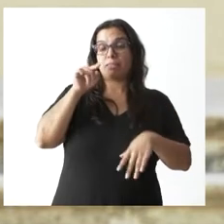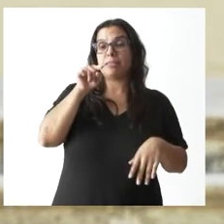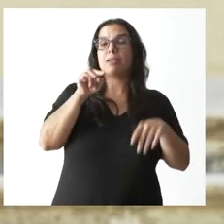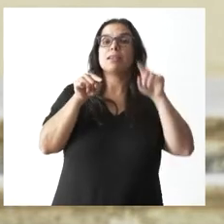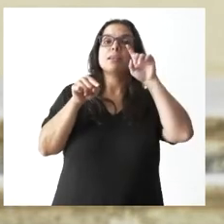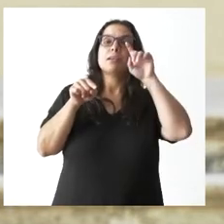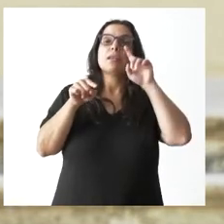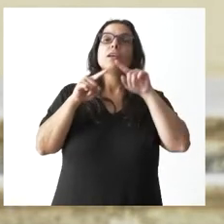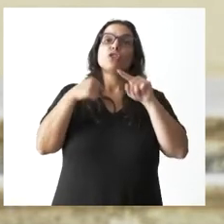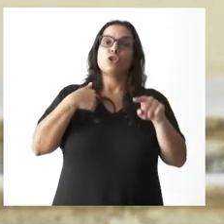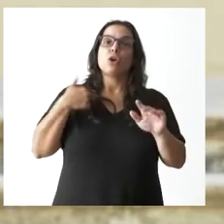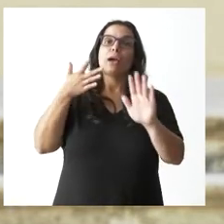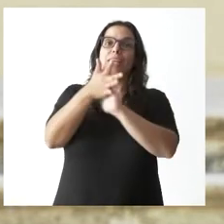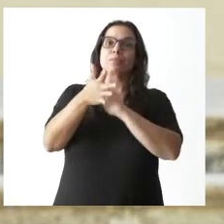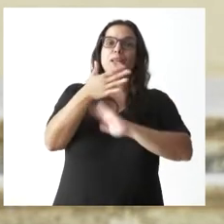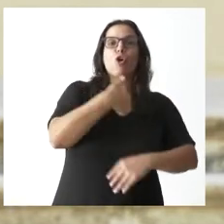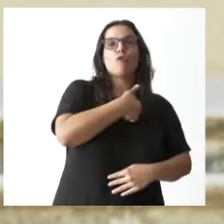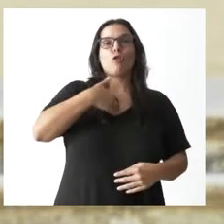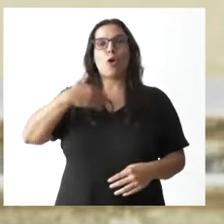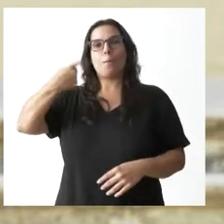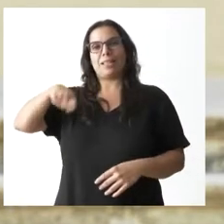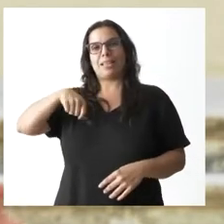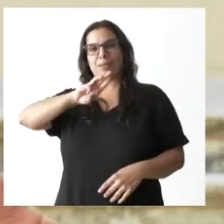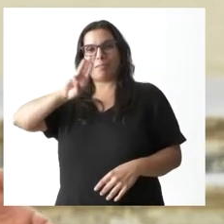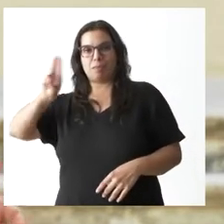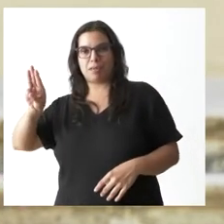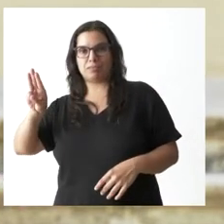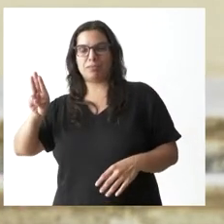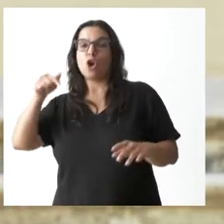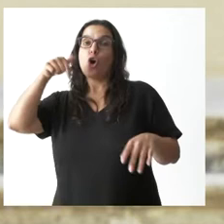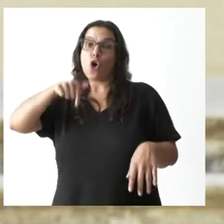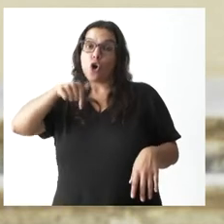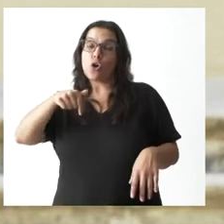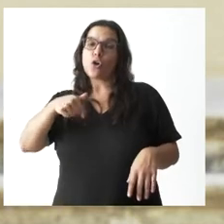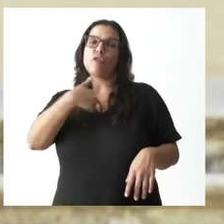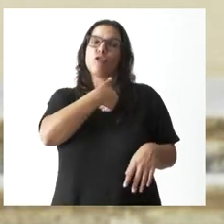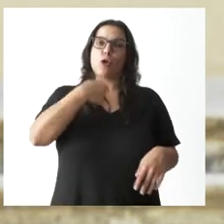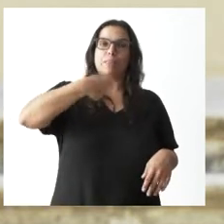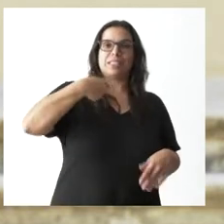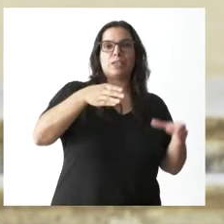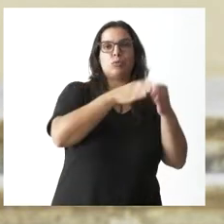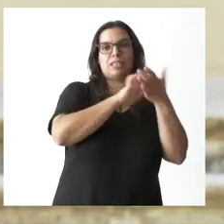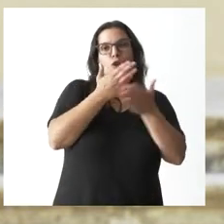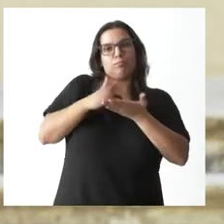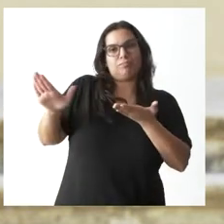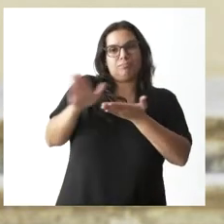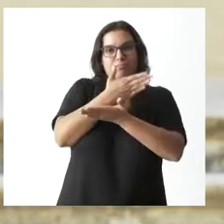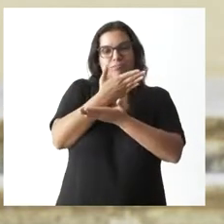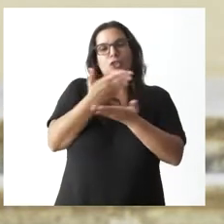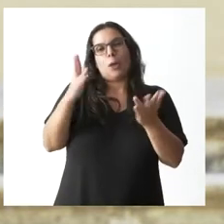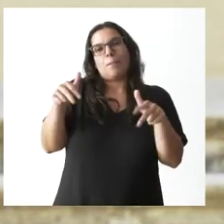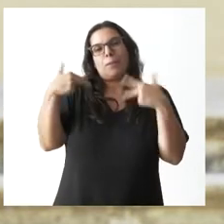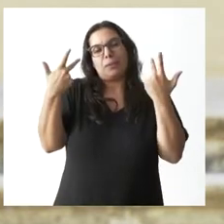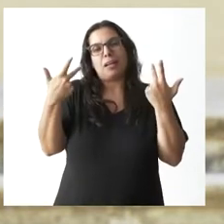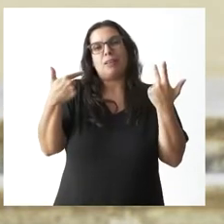se lo explicaré en mi condición de presidente regional del partido. Hoy estoy aquí como presidente de la Junta de Castilla y León. Me van a permitir que